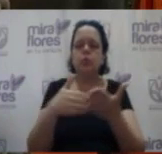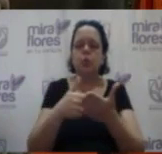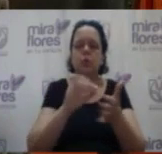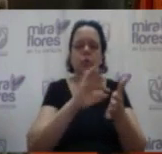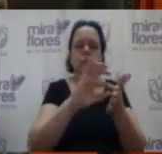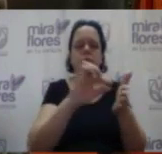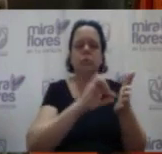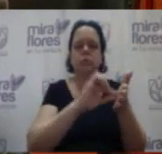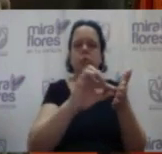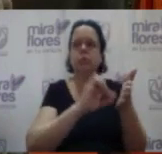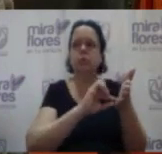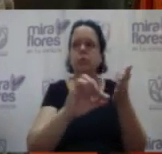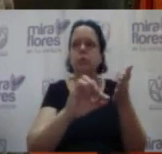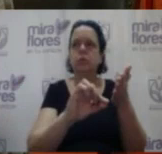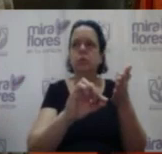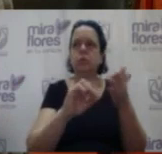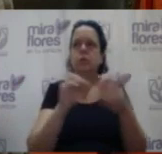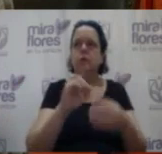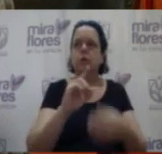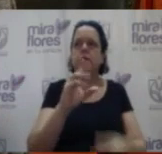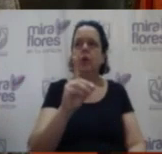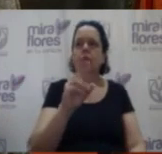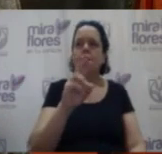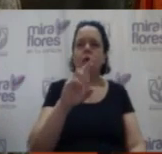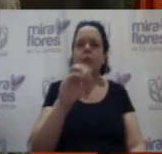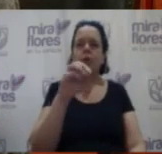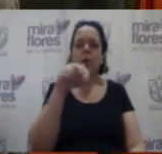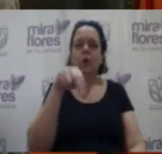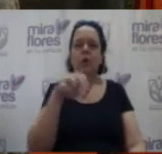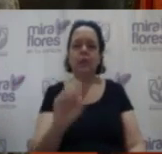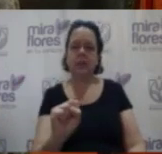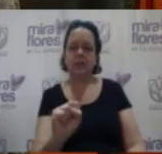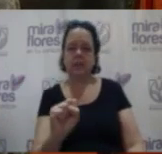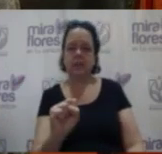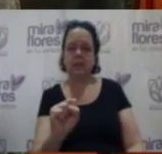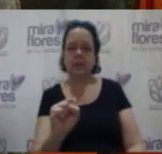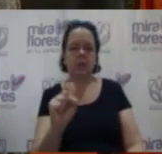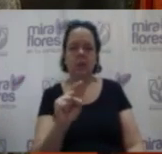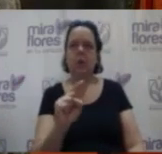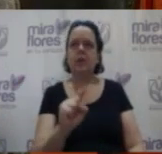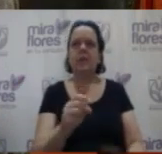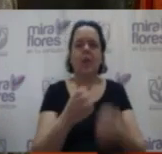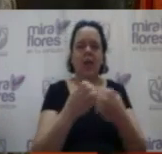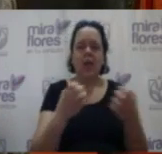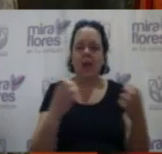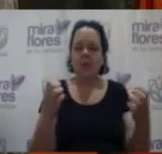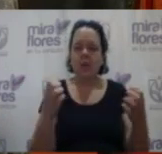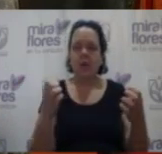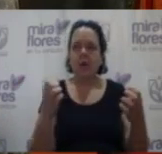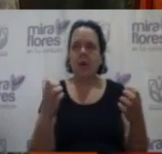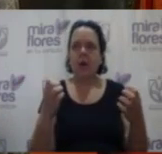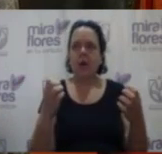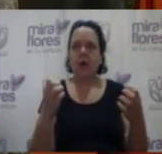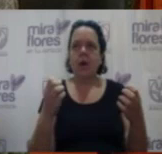se está comprando ya no drones, se está comprando equipamiento para funcionamiento de drones.